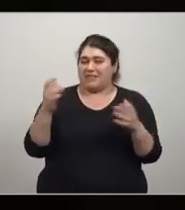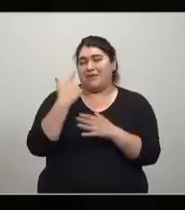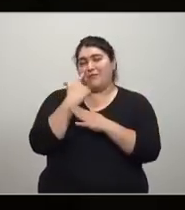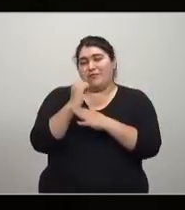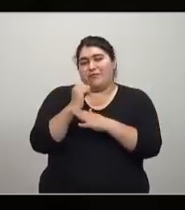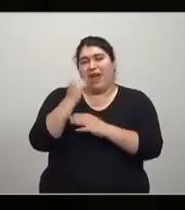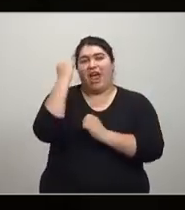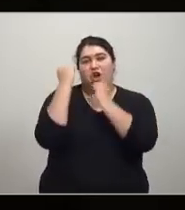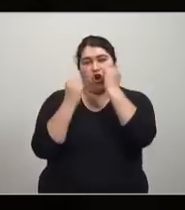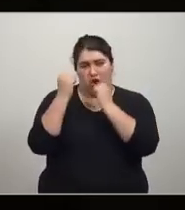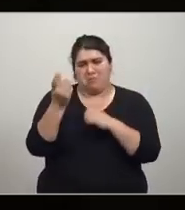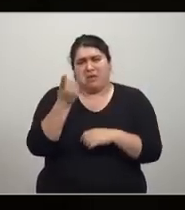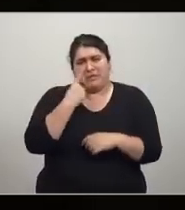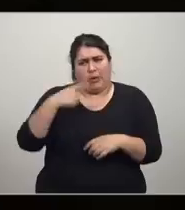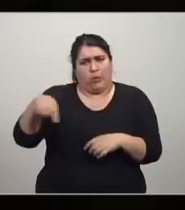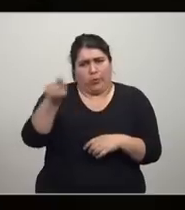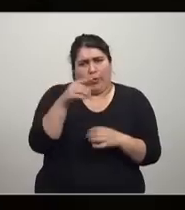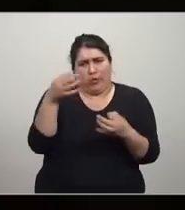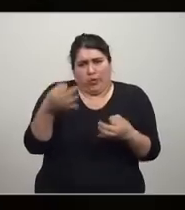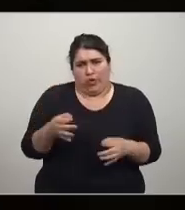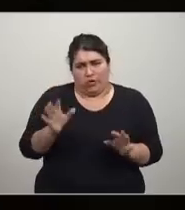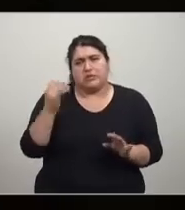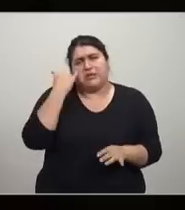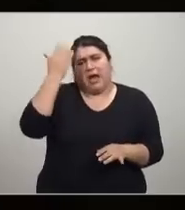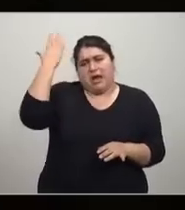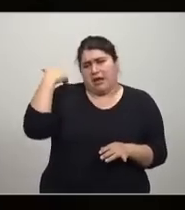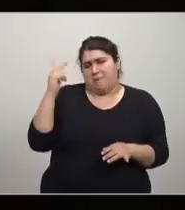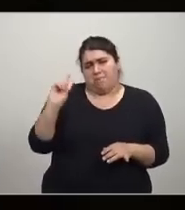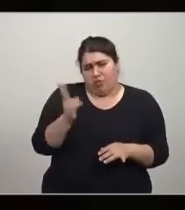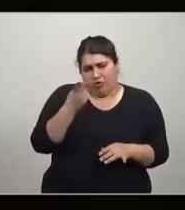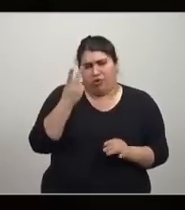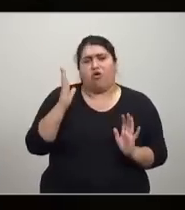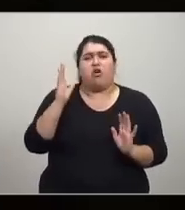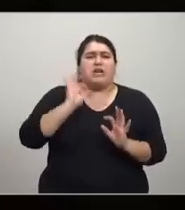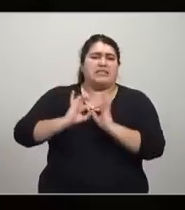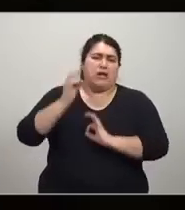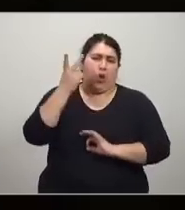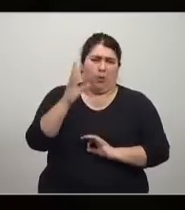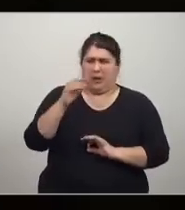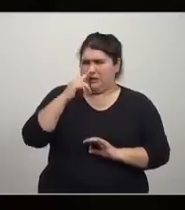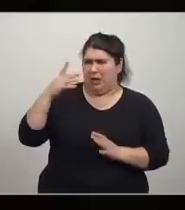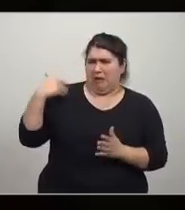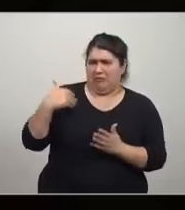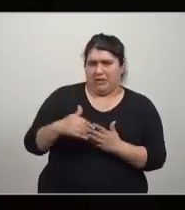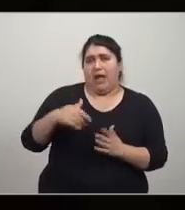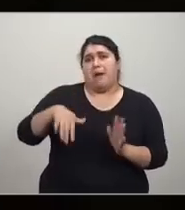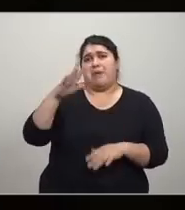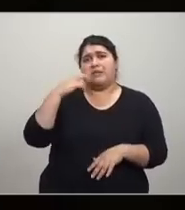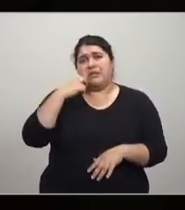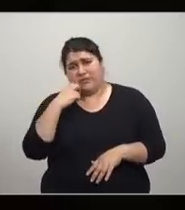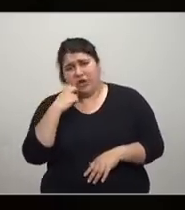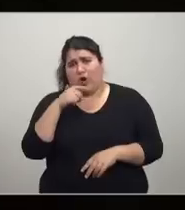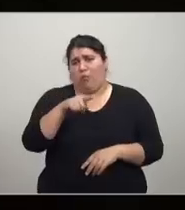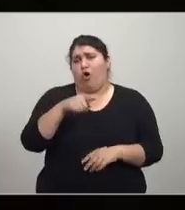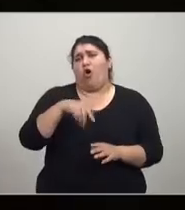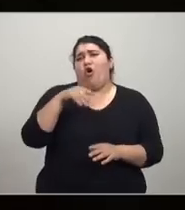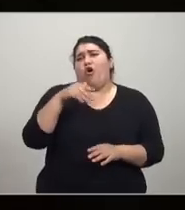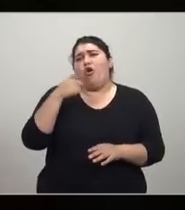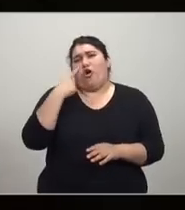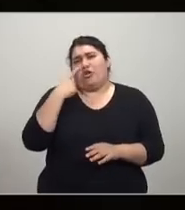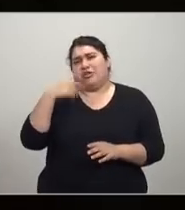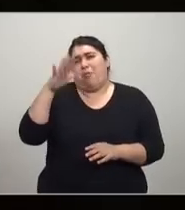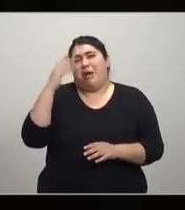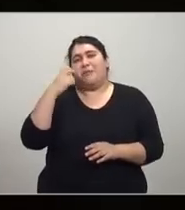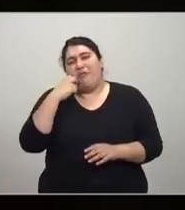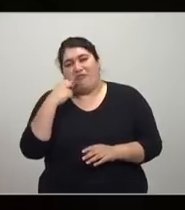economista que seguro conoce a Axel y ya murió a finales del siglo XX y sabía más por viejo que por economista, enseñó hasta más de